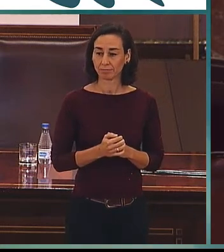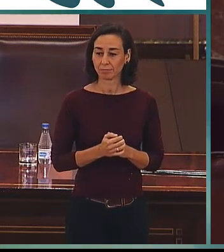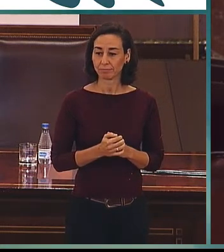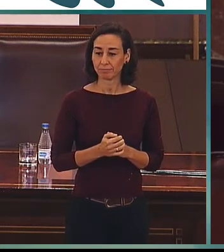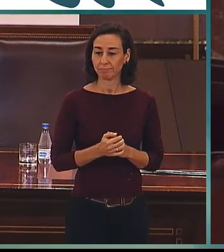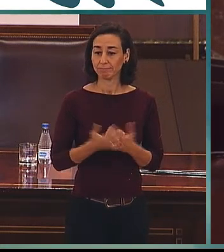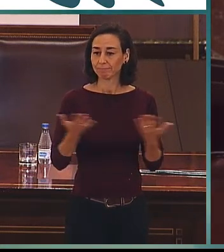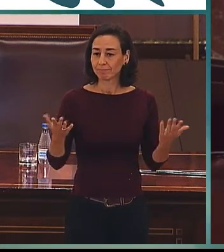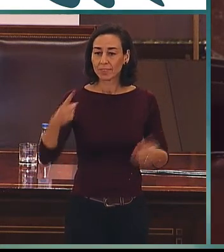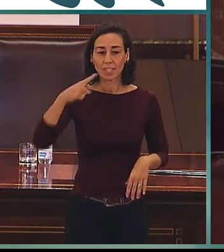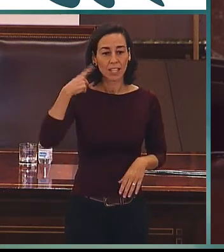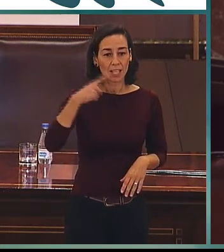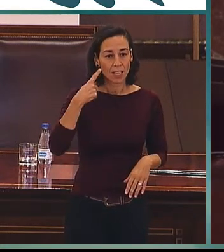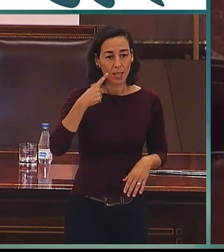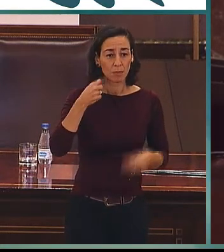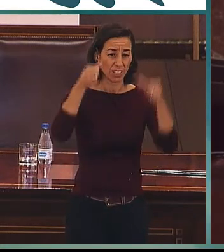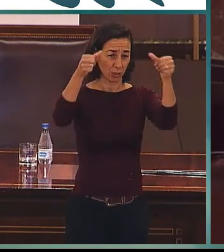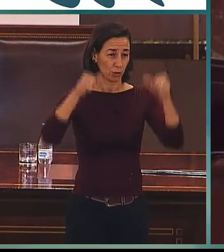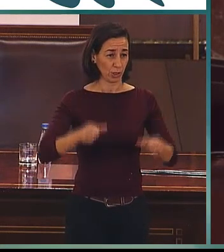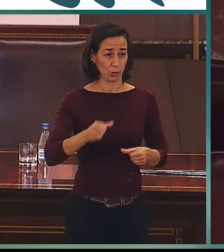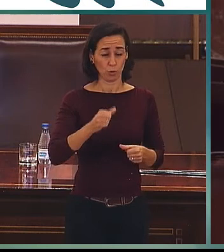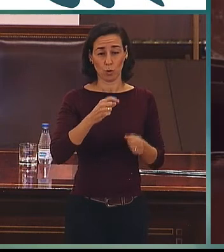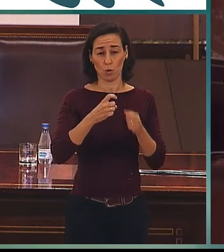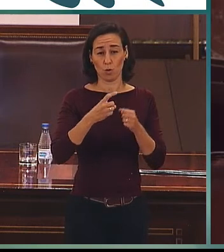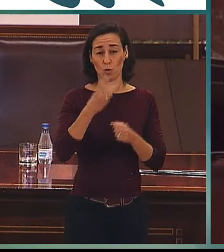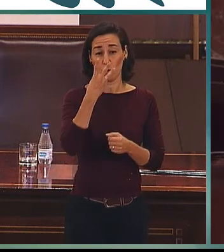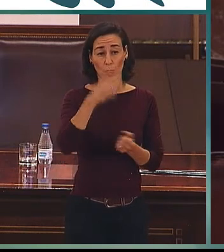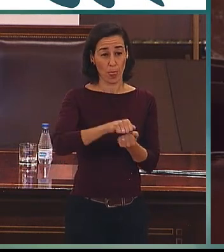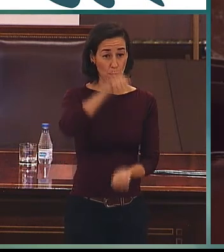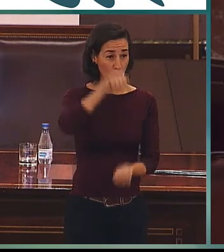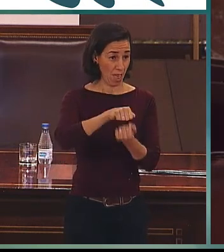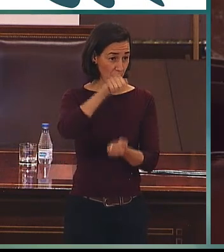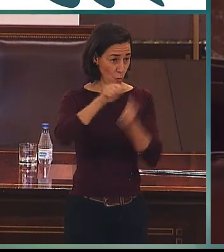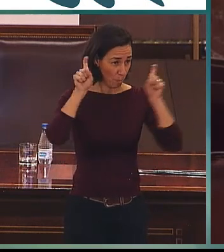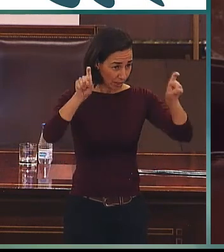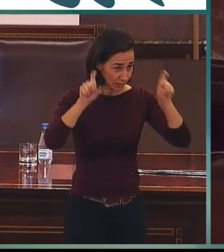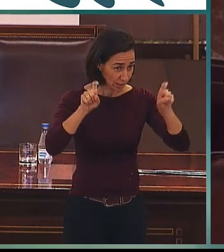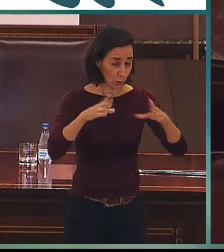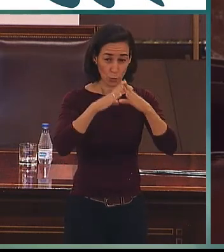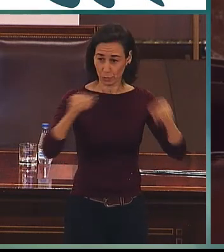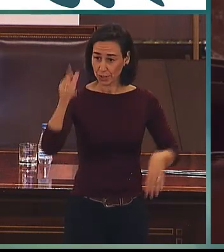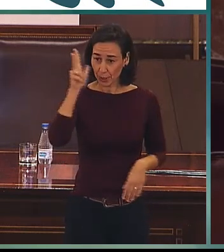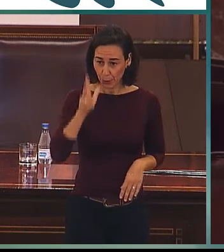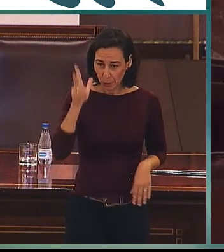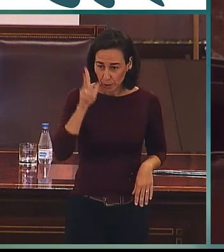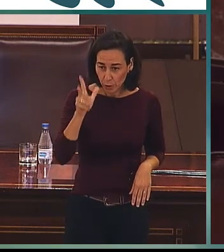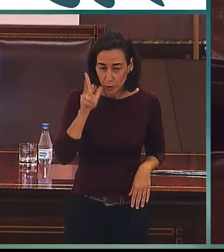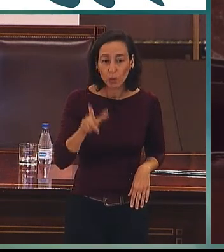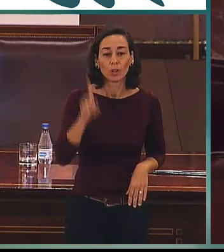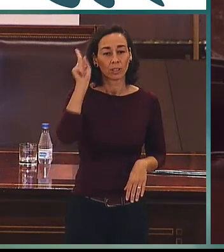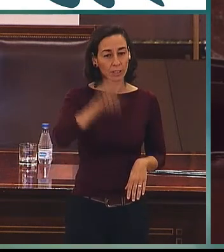Emilio es diplomado en magisterio por la Universidad de Vigo. Es experto en formación continua en